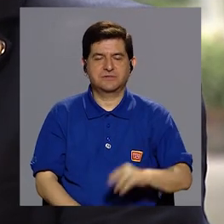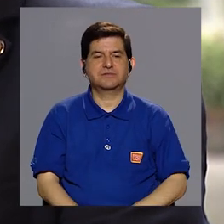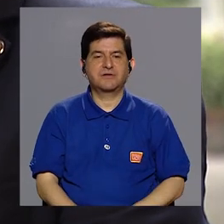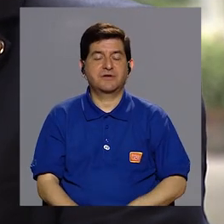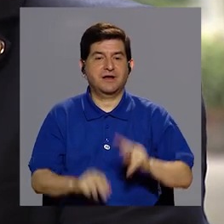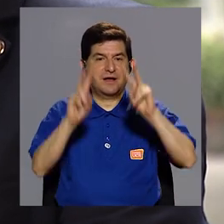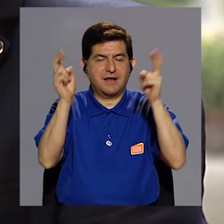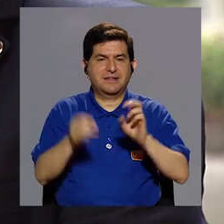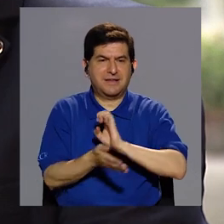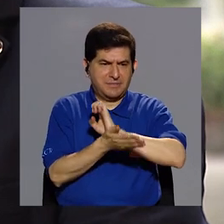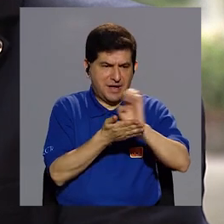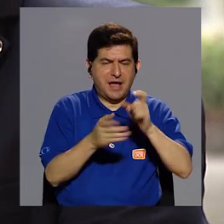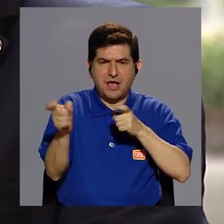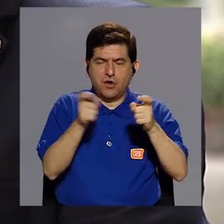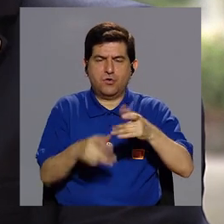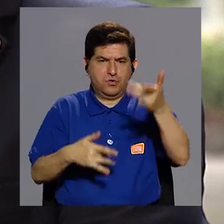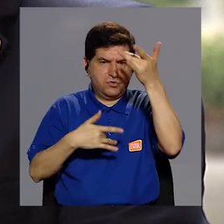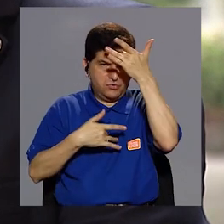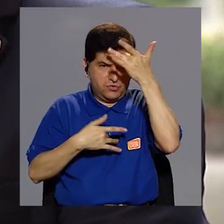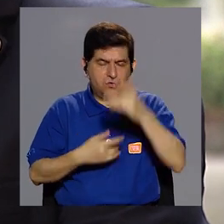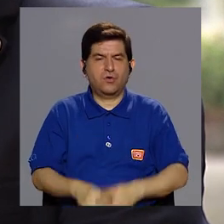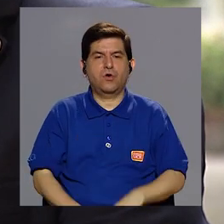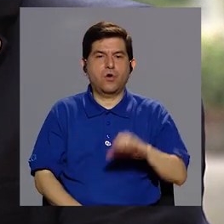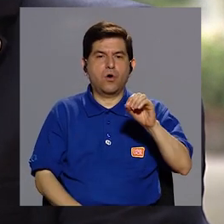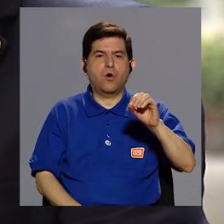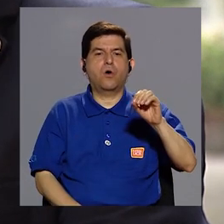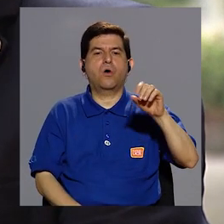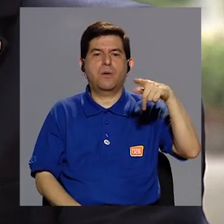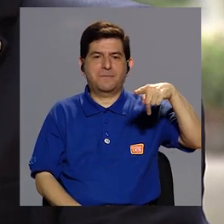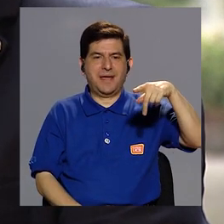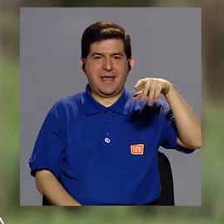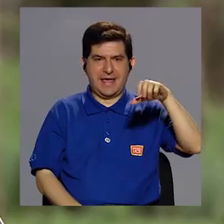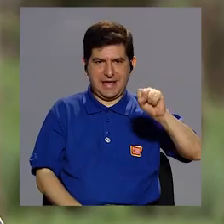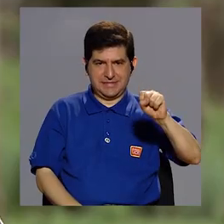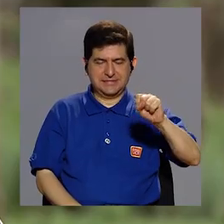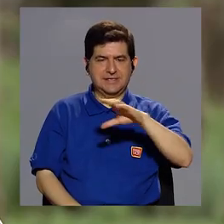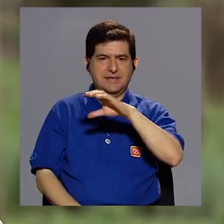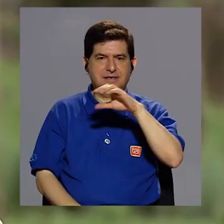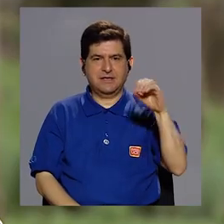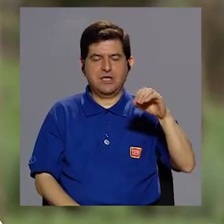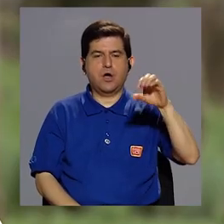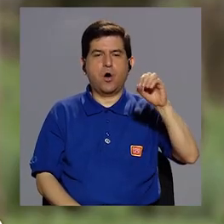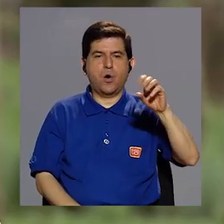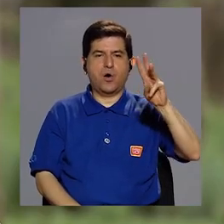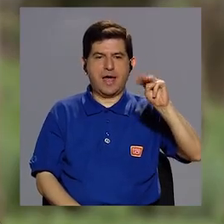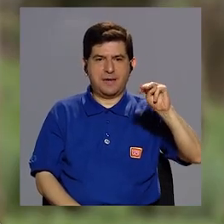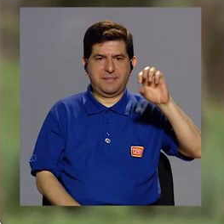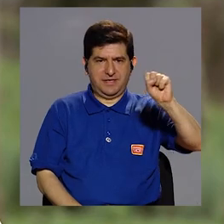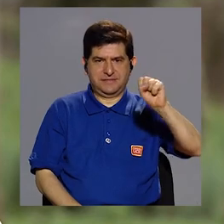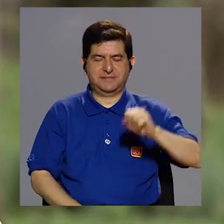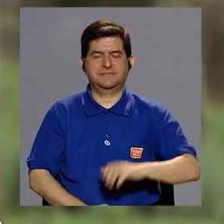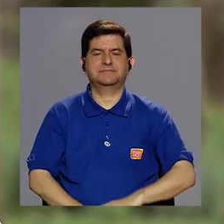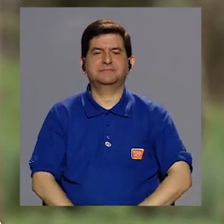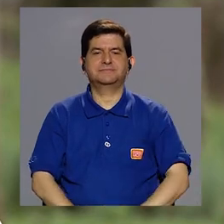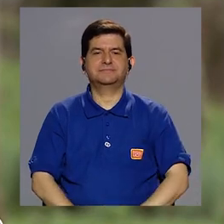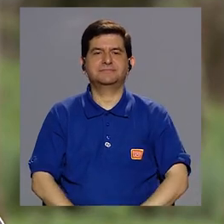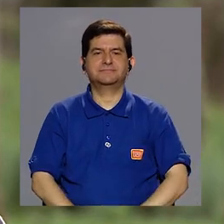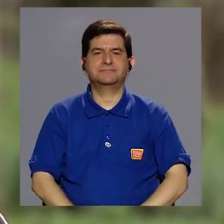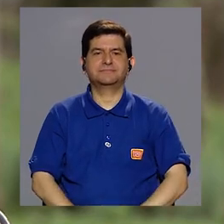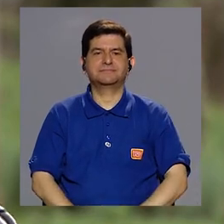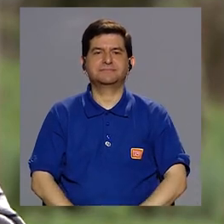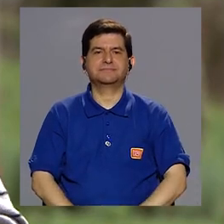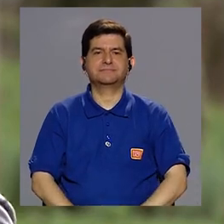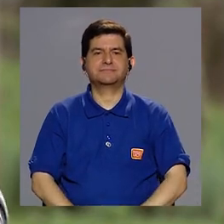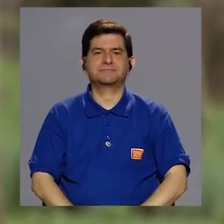Costa Rica en materia de prevención y control de enfermedades de la Organización Panamericana de la Salud y la Organización Mundial de la